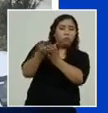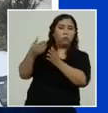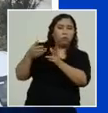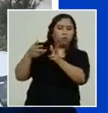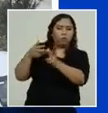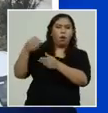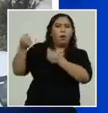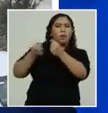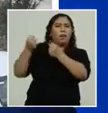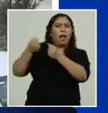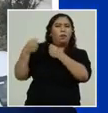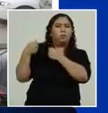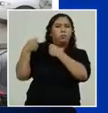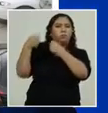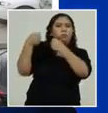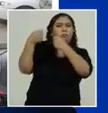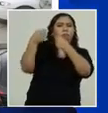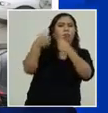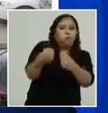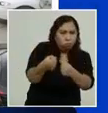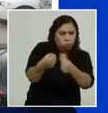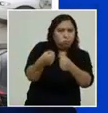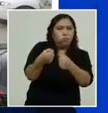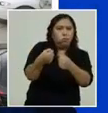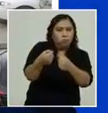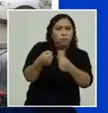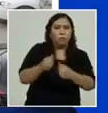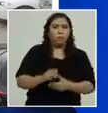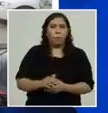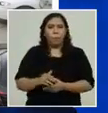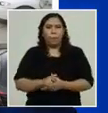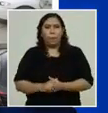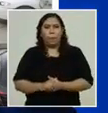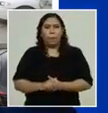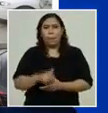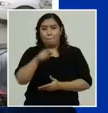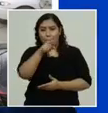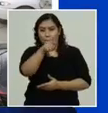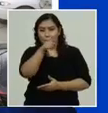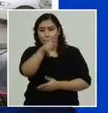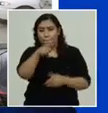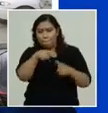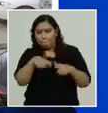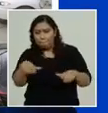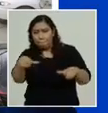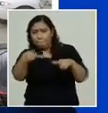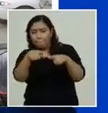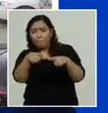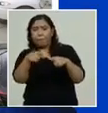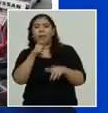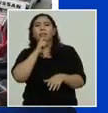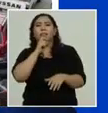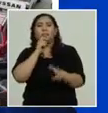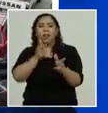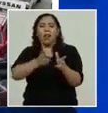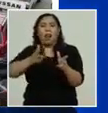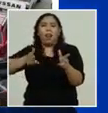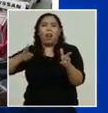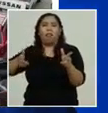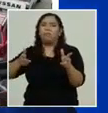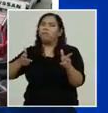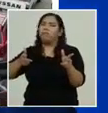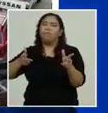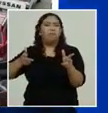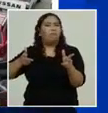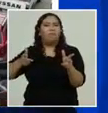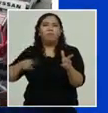la Lima lo que es a la planeta ahí cada cada lancha llevará un elemento bien de puestas armadas de Policía Nacional